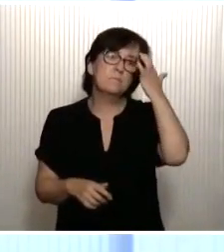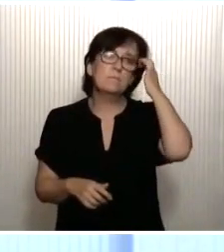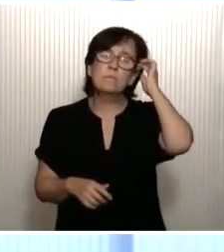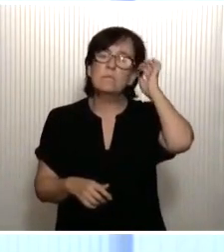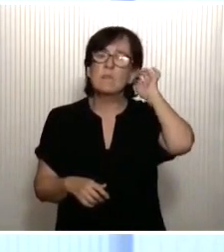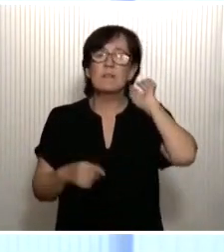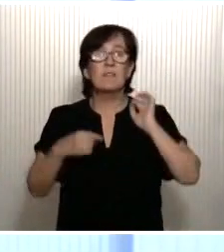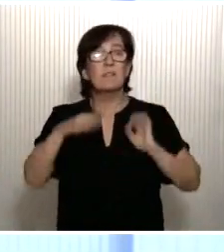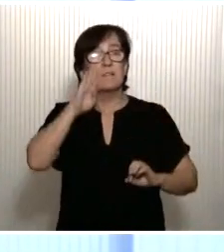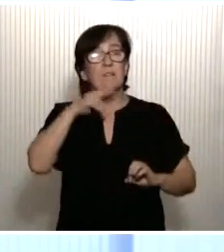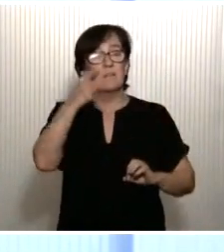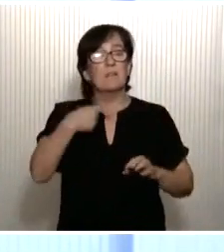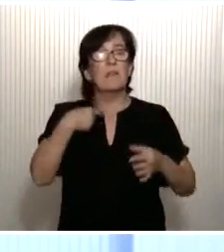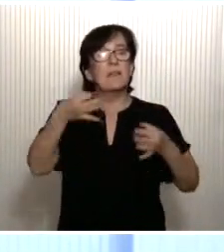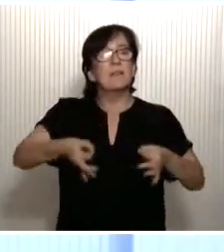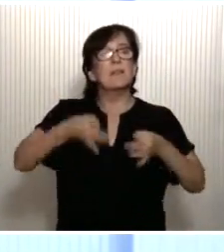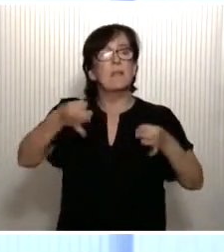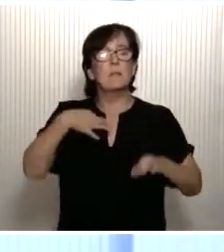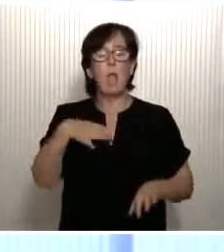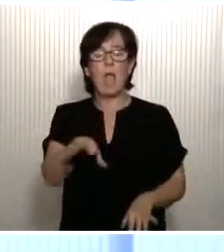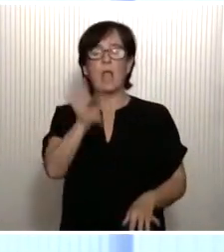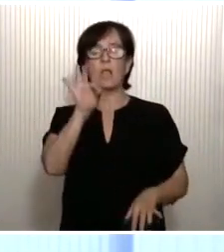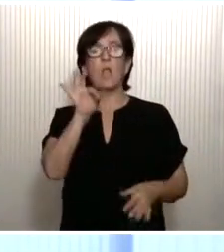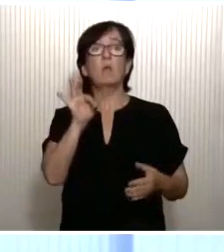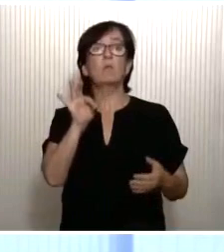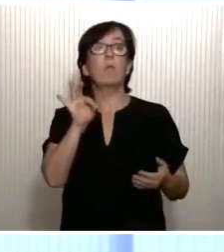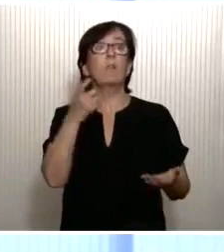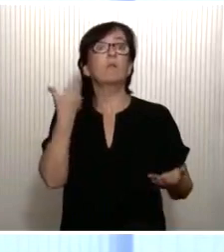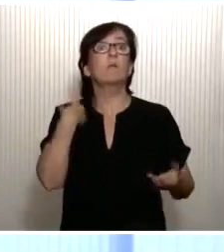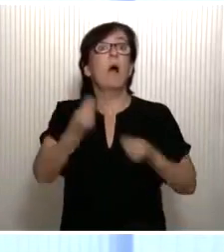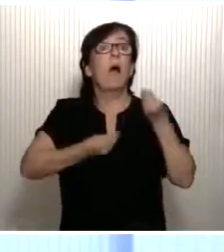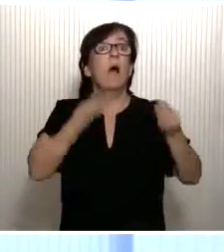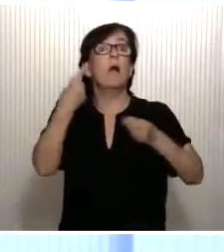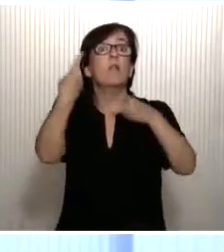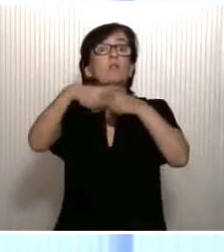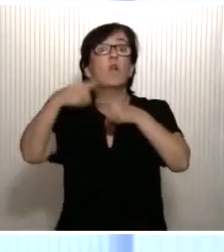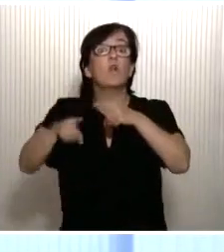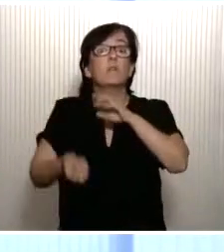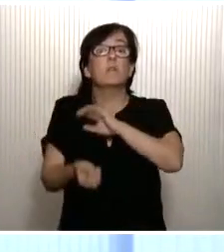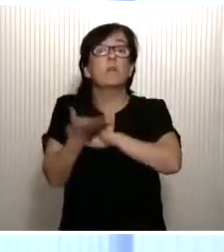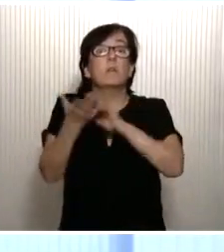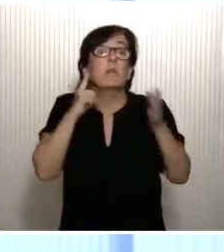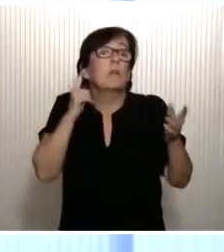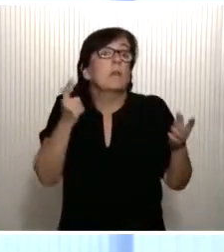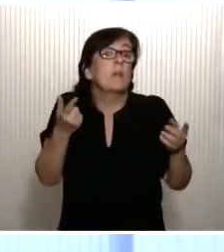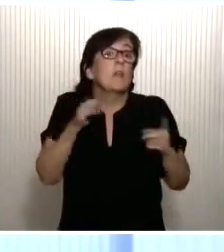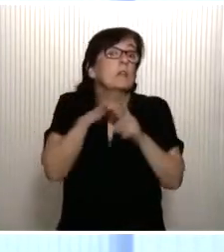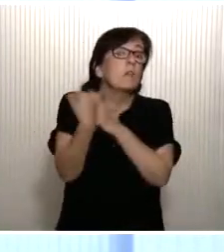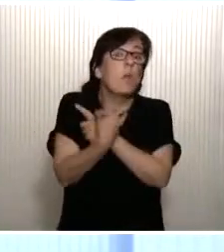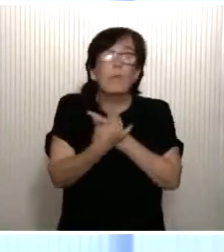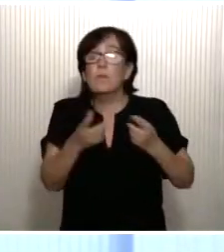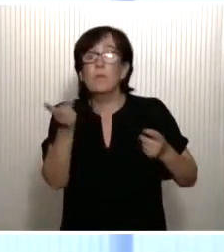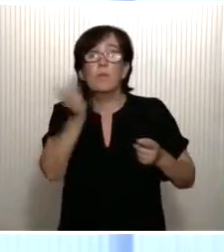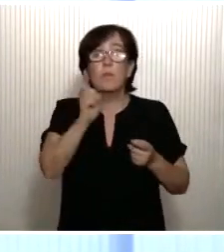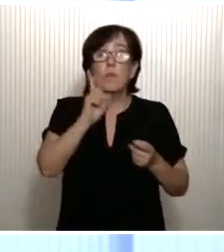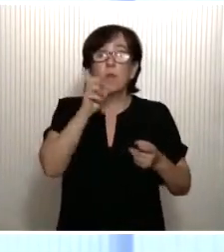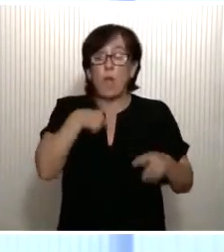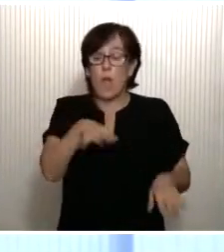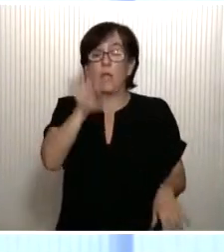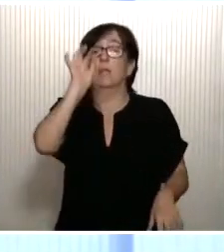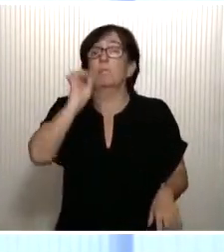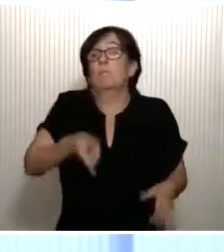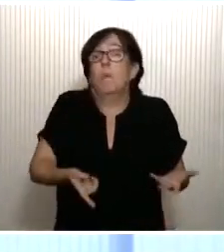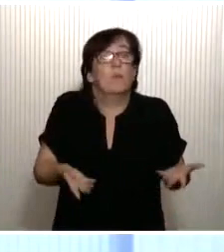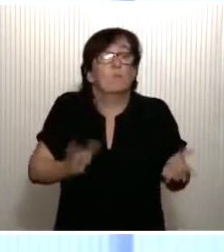Lo decía antes, no siempre elegimos cuando ocurren las cosas, no siempre elegimos las circunstancias en las que estas cosas ocurren.